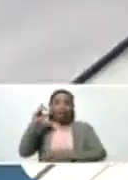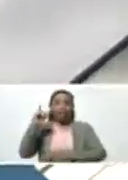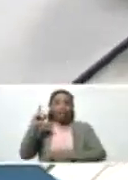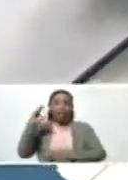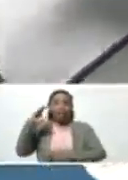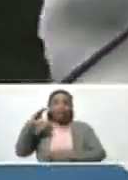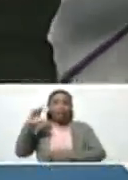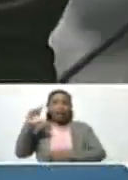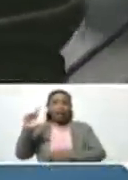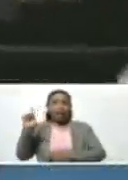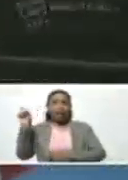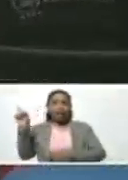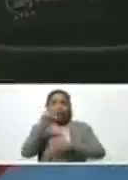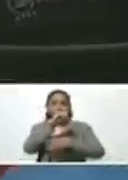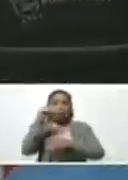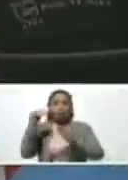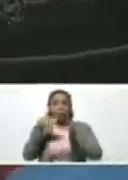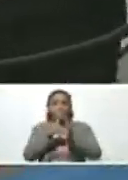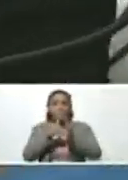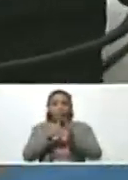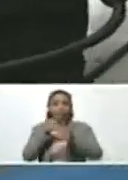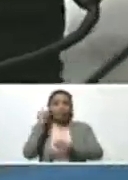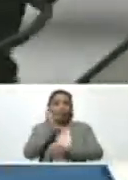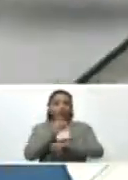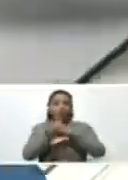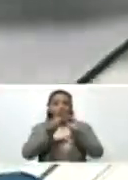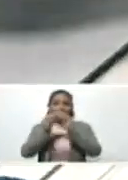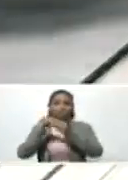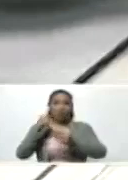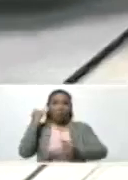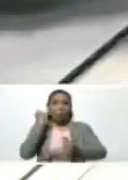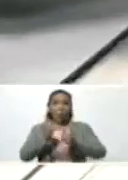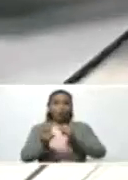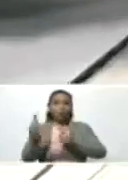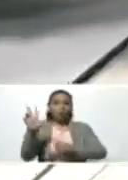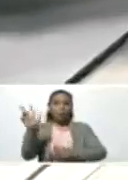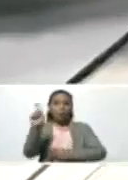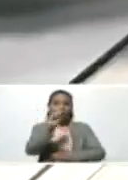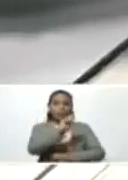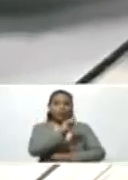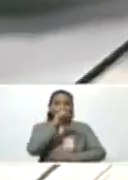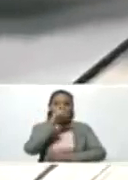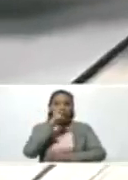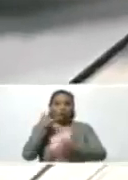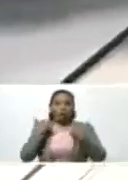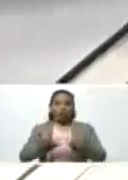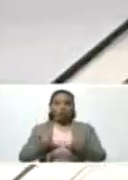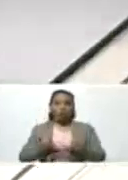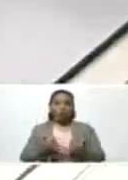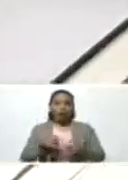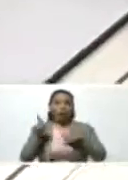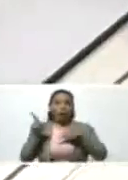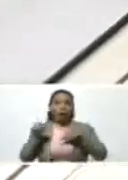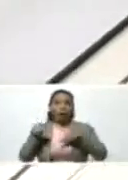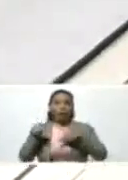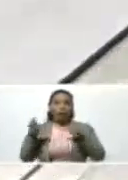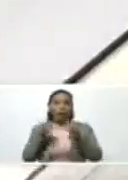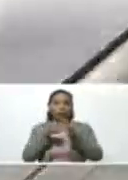modems deben fabricarse en el último trimestre del año en curso. Con este equipo